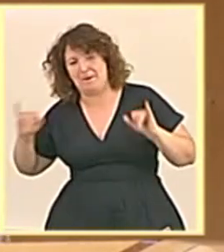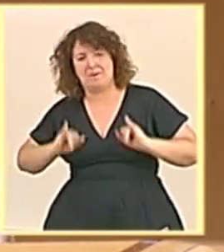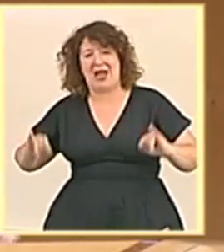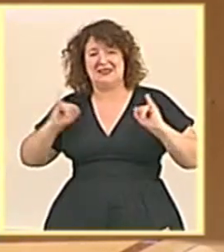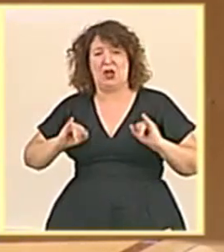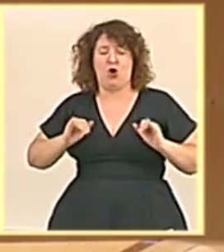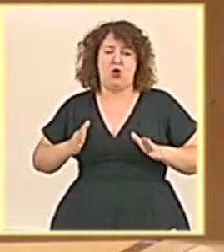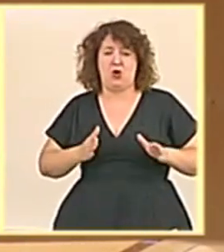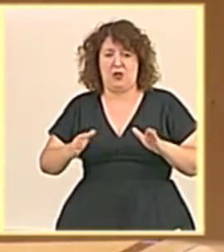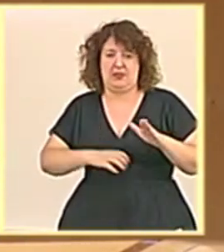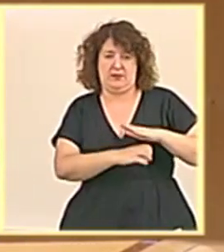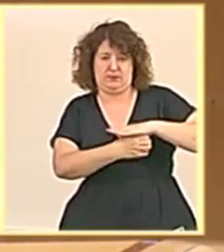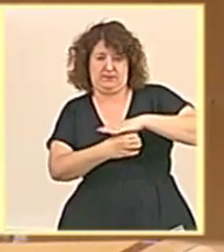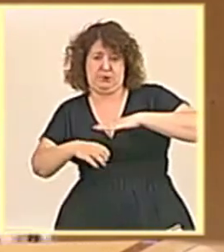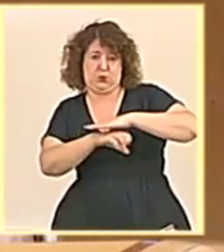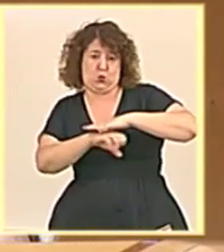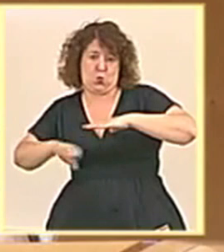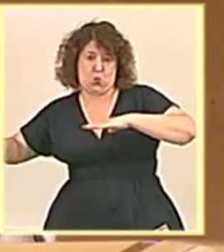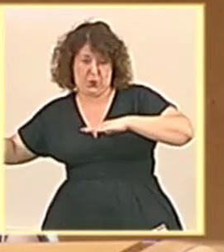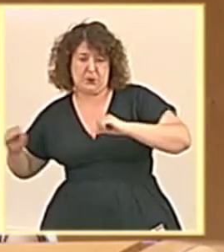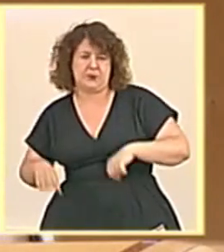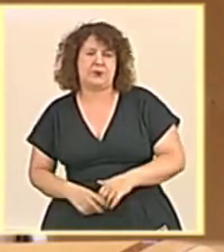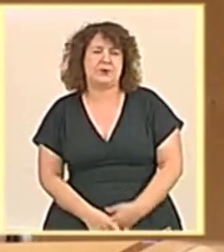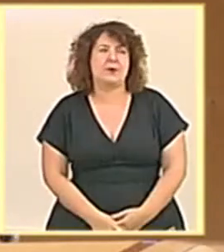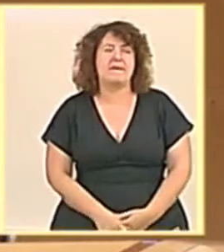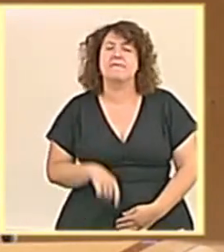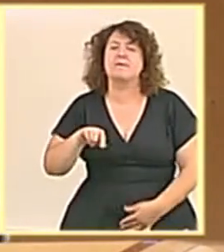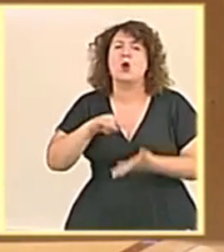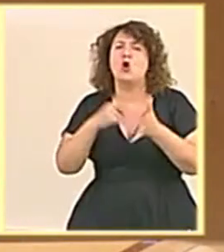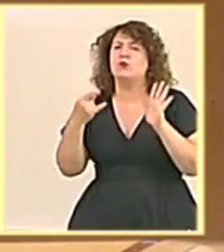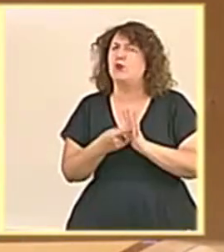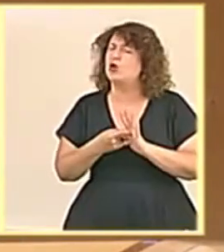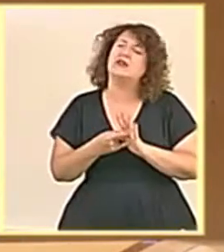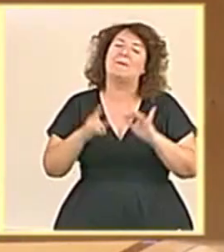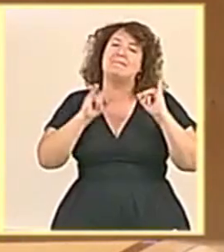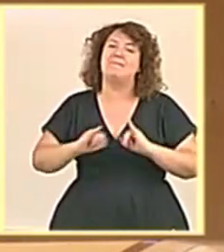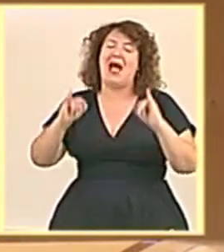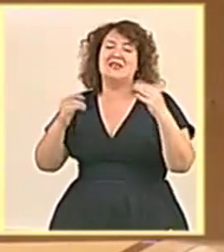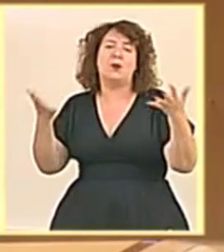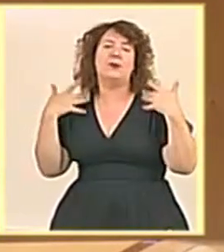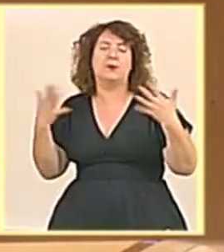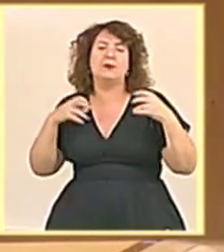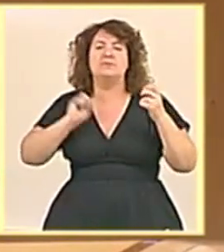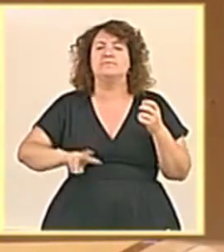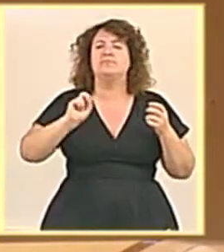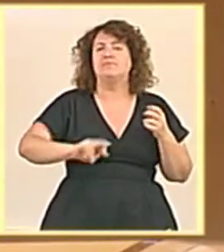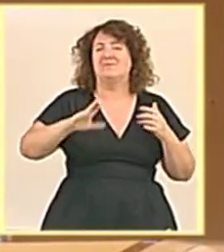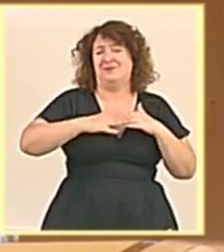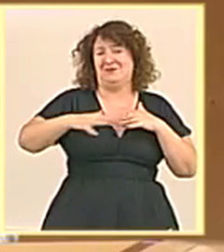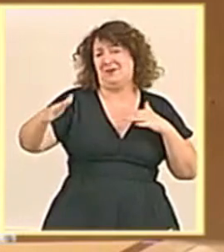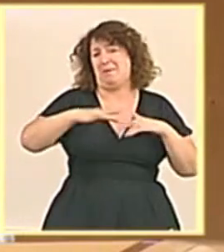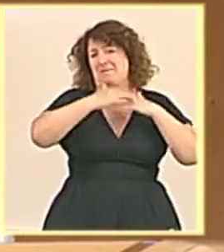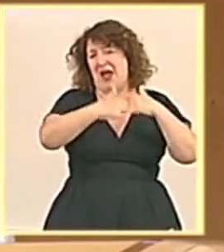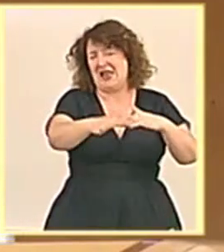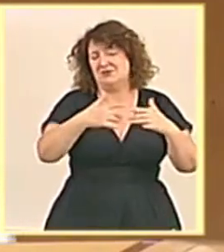paseo marítimo. En relación con este proyecto, hay que decir que ese paseo, cuya remodelación ahora se plantea, como usted